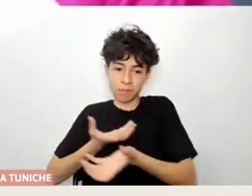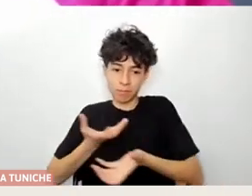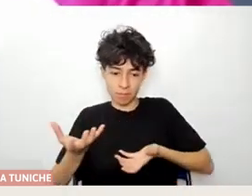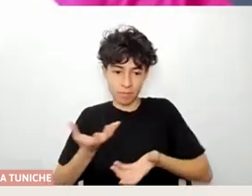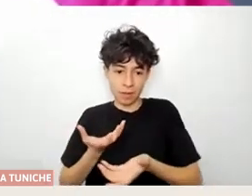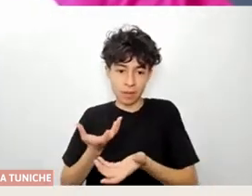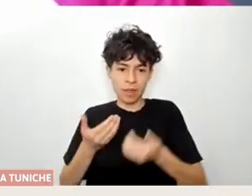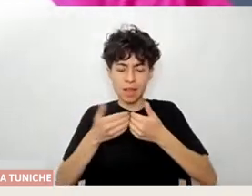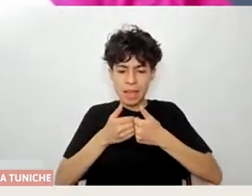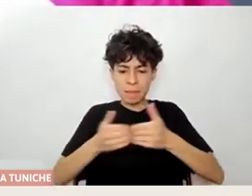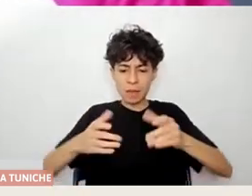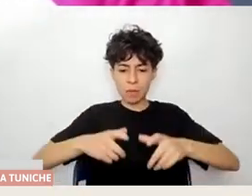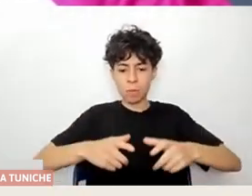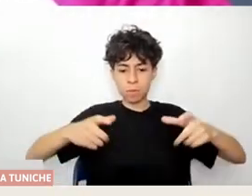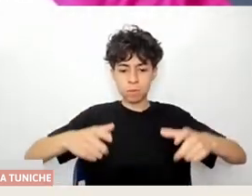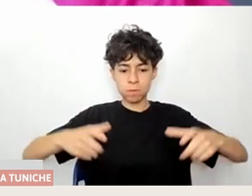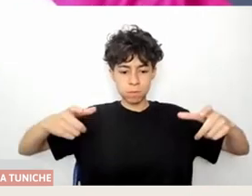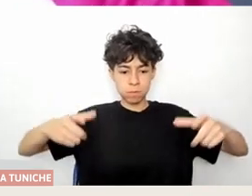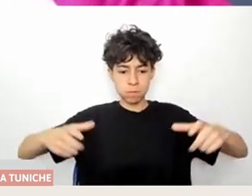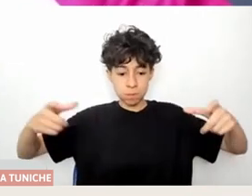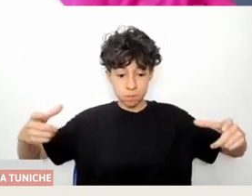y nace y desde el hacer